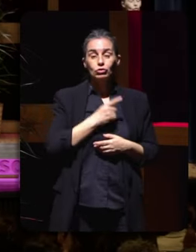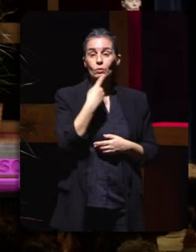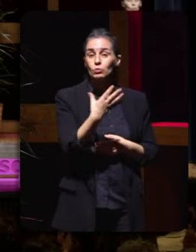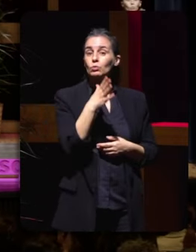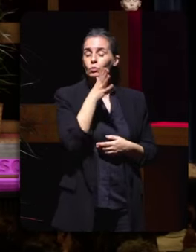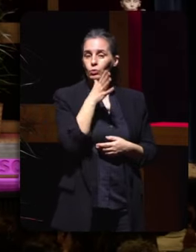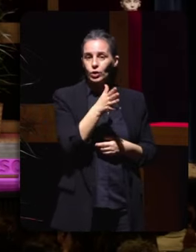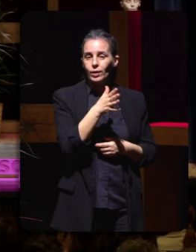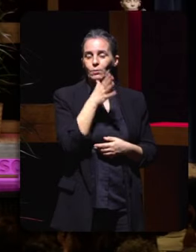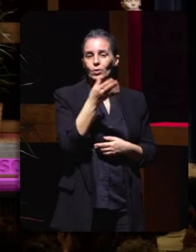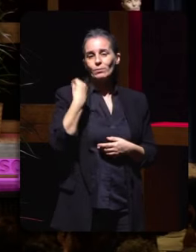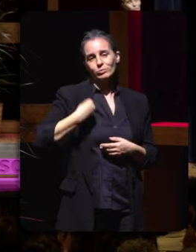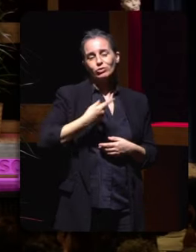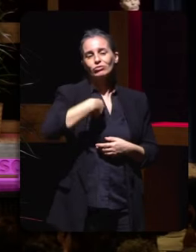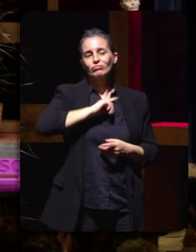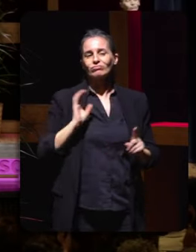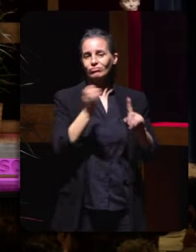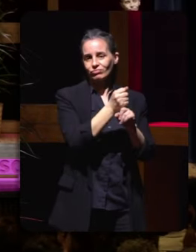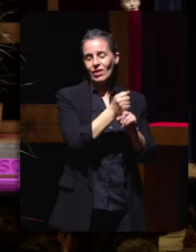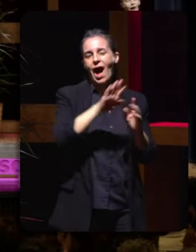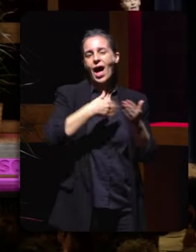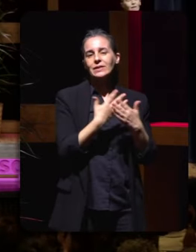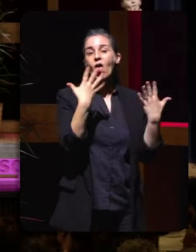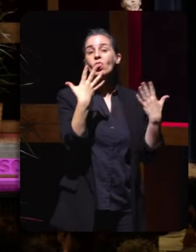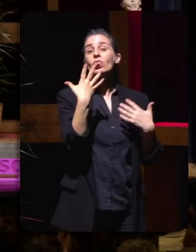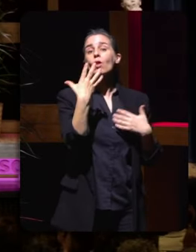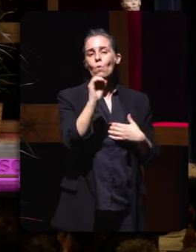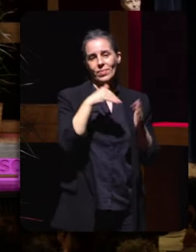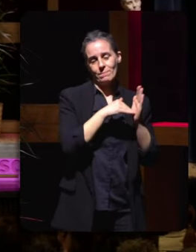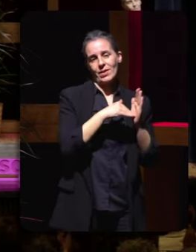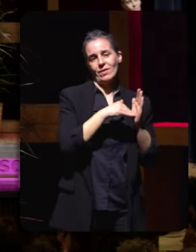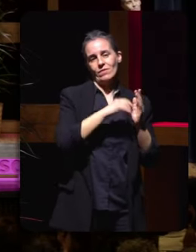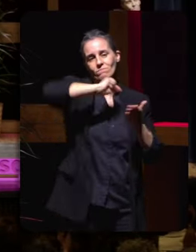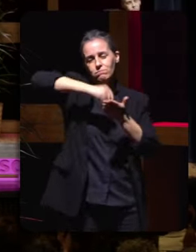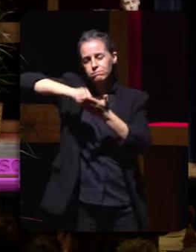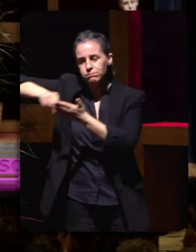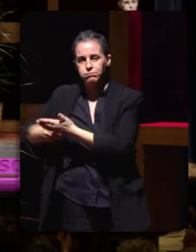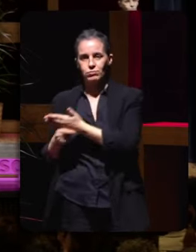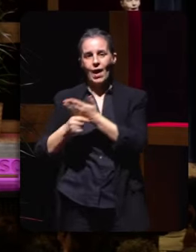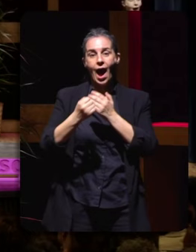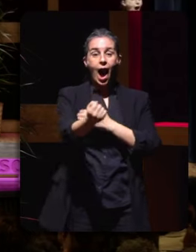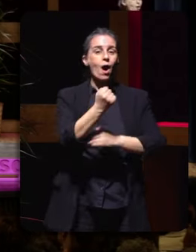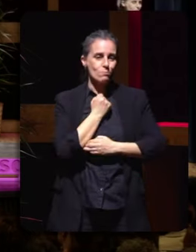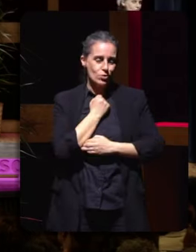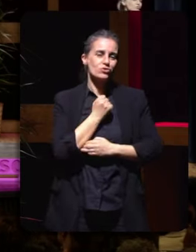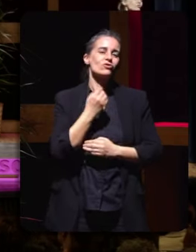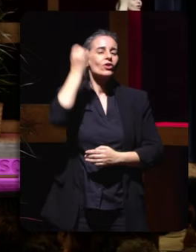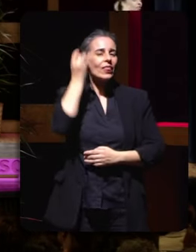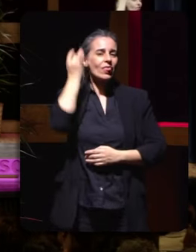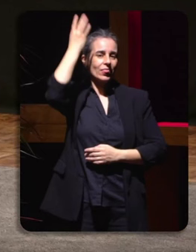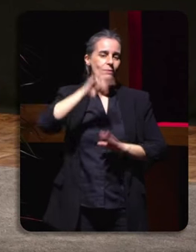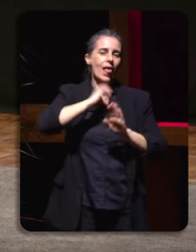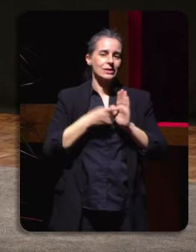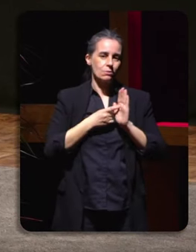porque conseguimos máis de 50.000 firmas de apoio a la iniciativa legislativa popular.